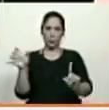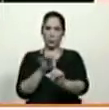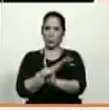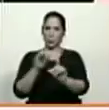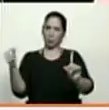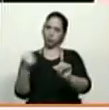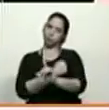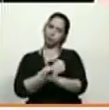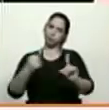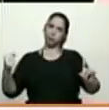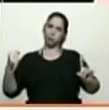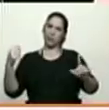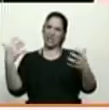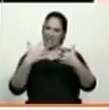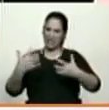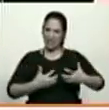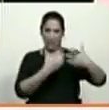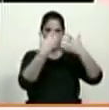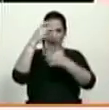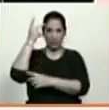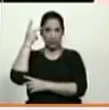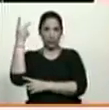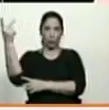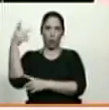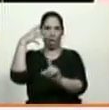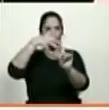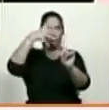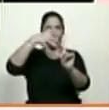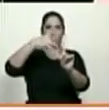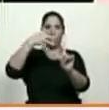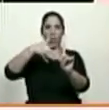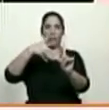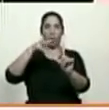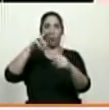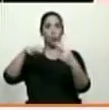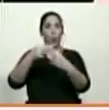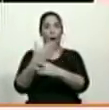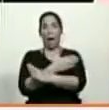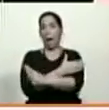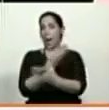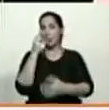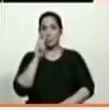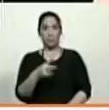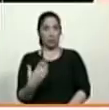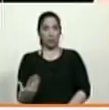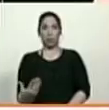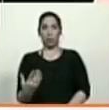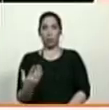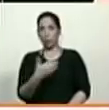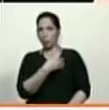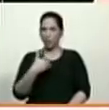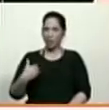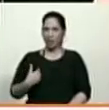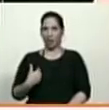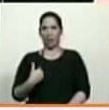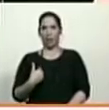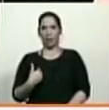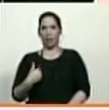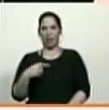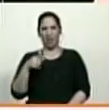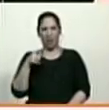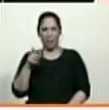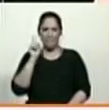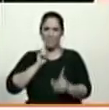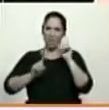intensas guerras psicológicas, como nunca antes se había visto, que pretende ser perturbada por estas patrañas